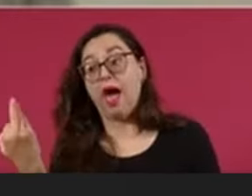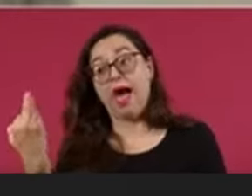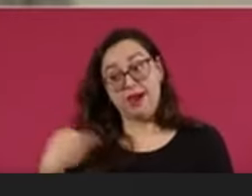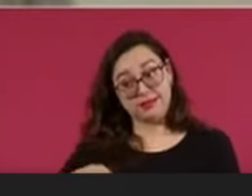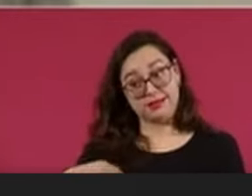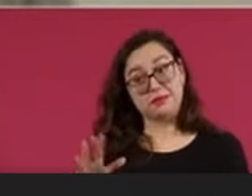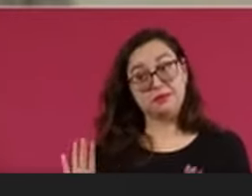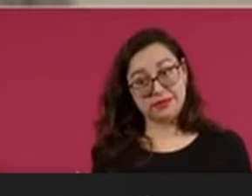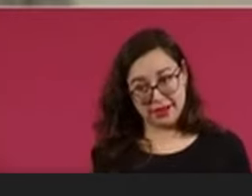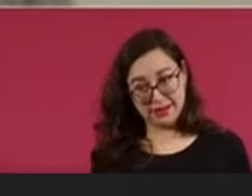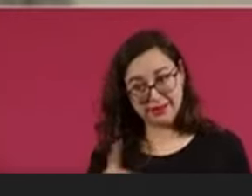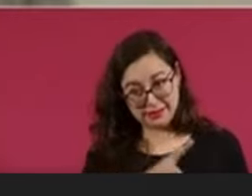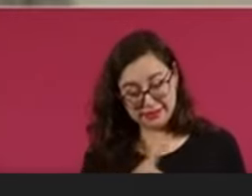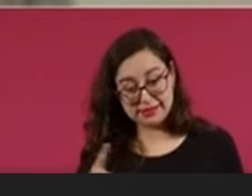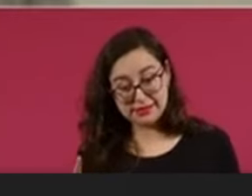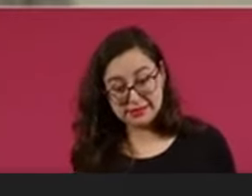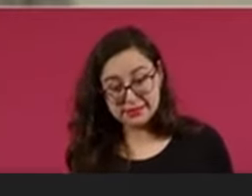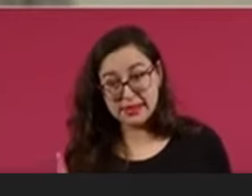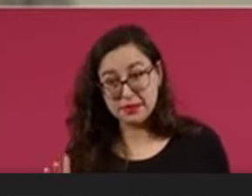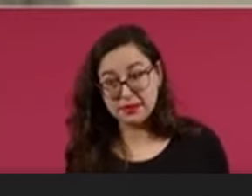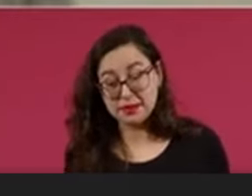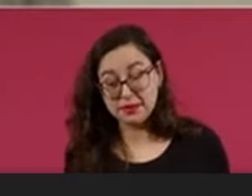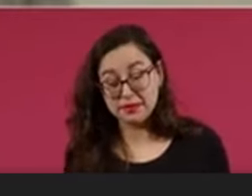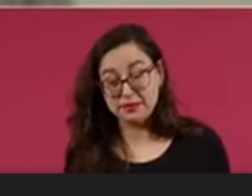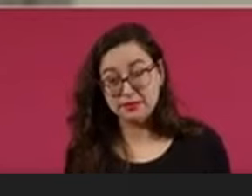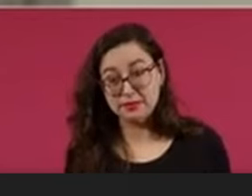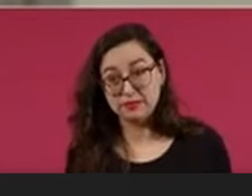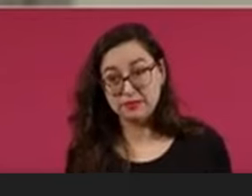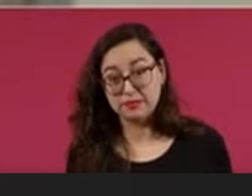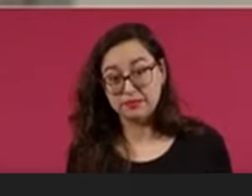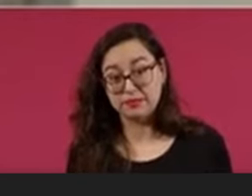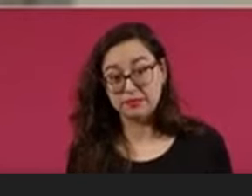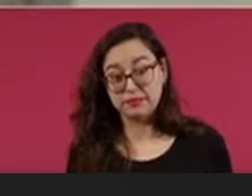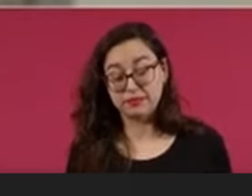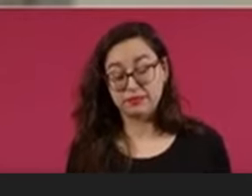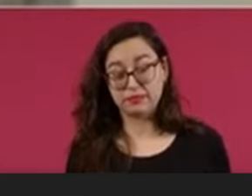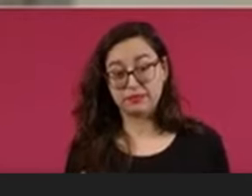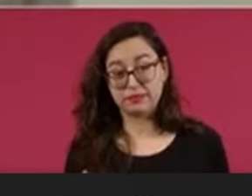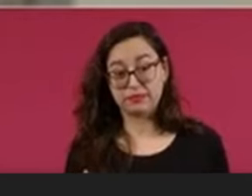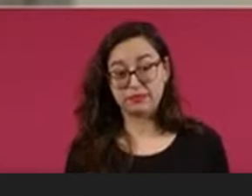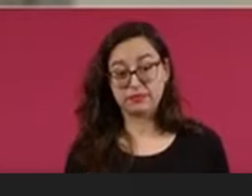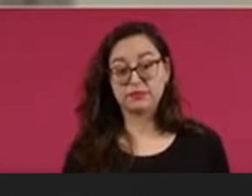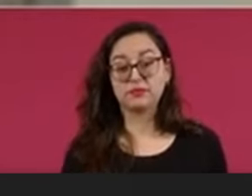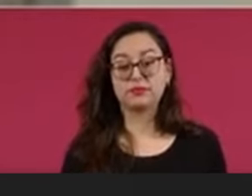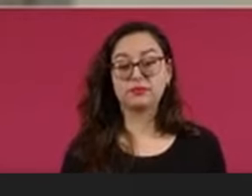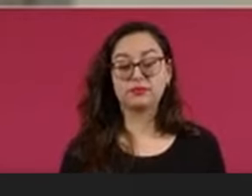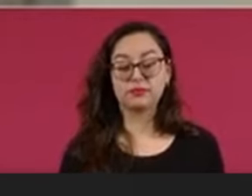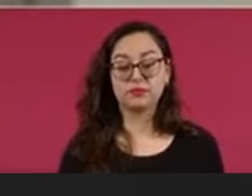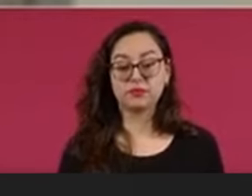si resulto triunfador en el recuento.